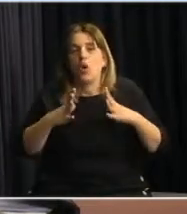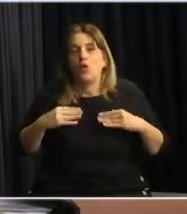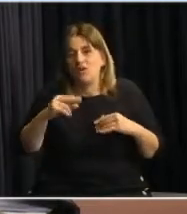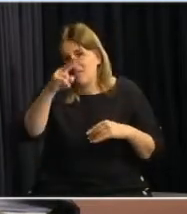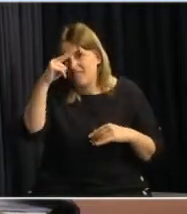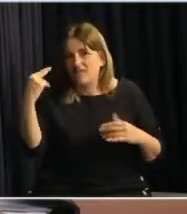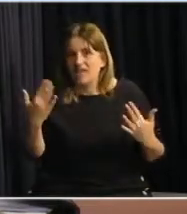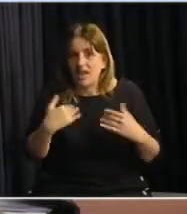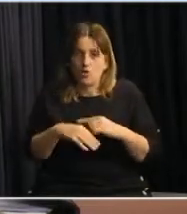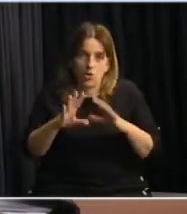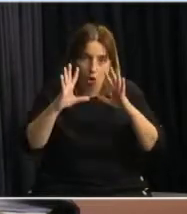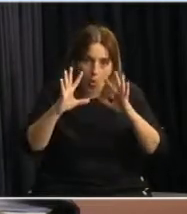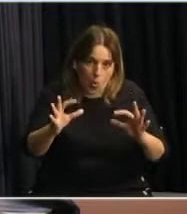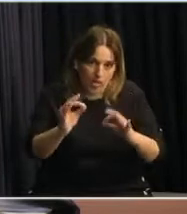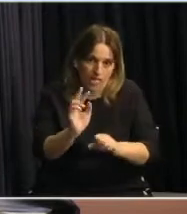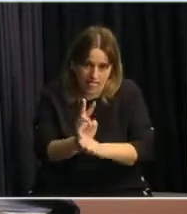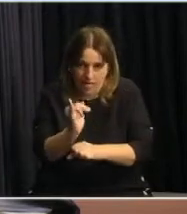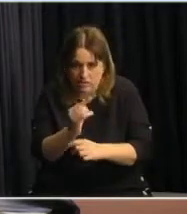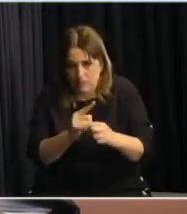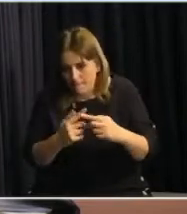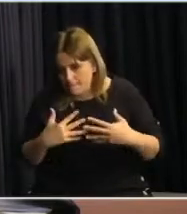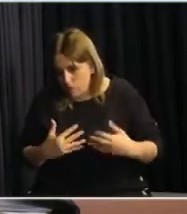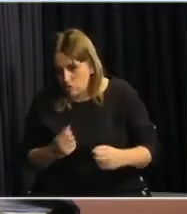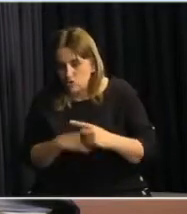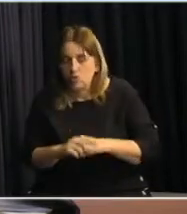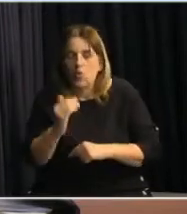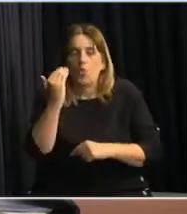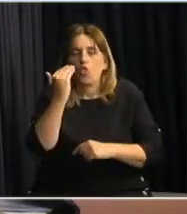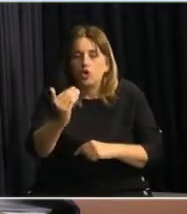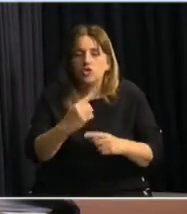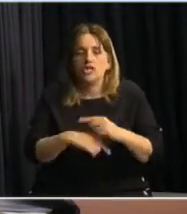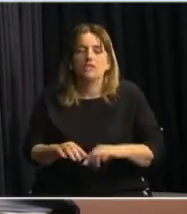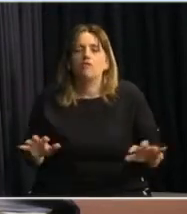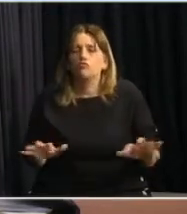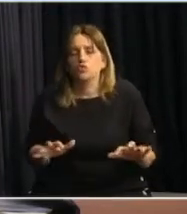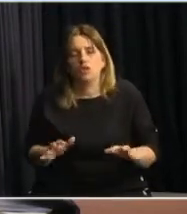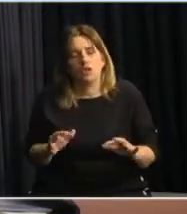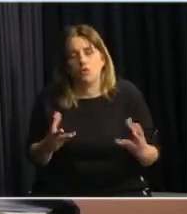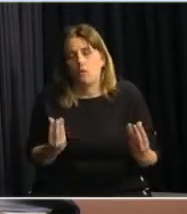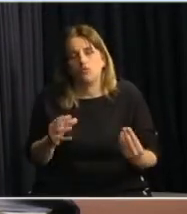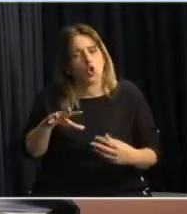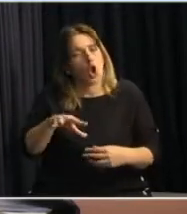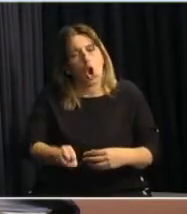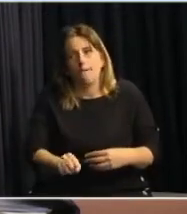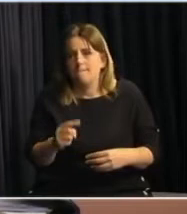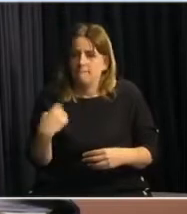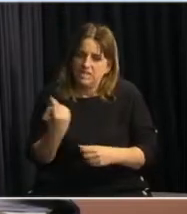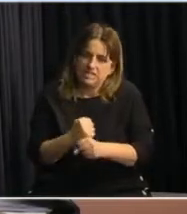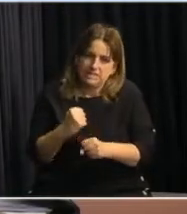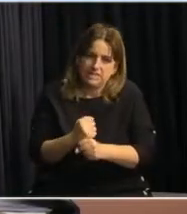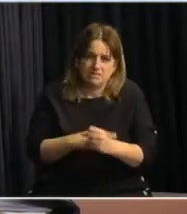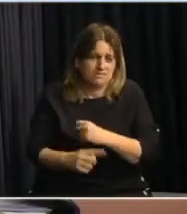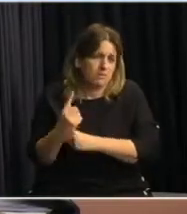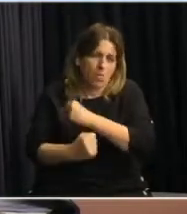con todas las precauciones sanitarias, con nuestros docentes, funcionarios comprometidos como tuvieron a lo largo de todo el año y con el apoyo